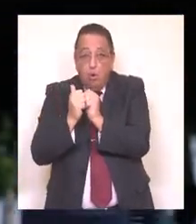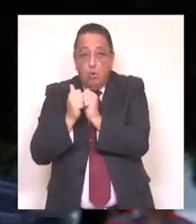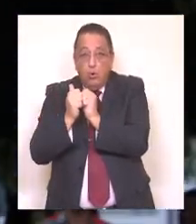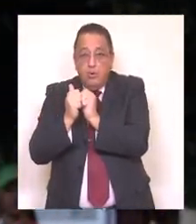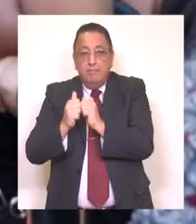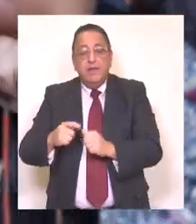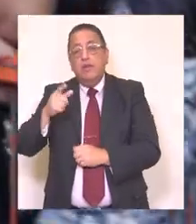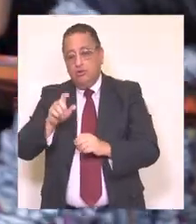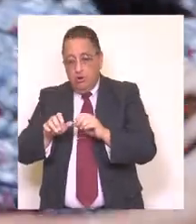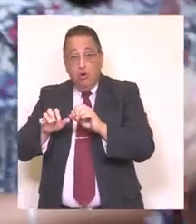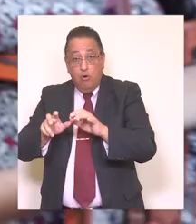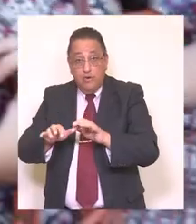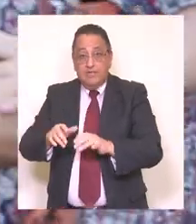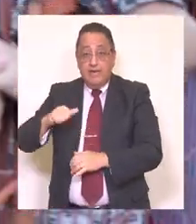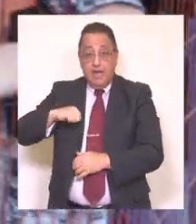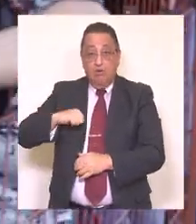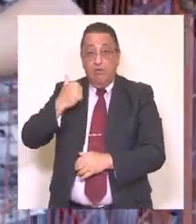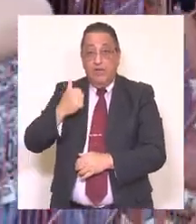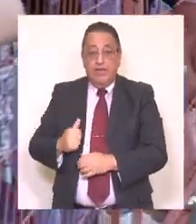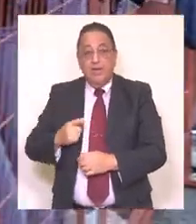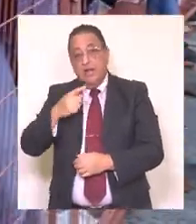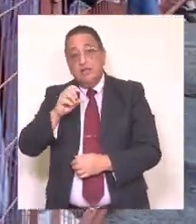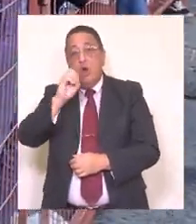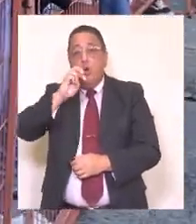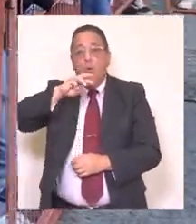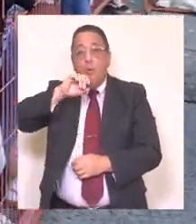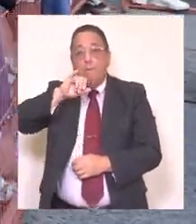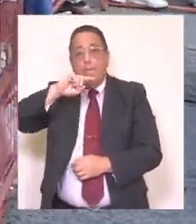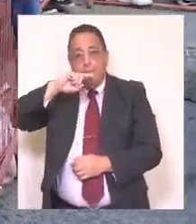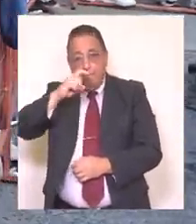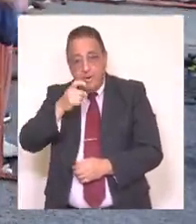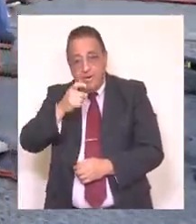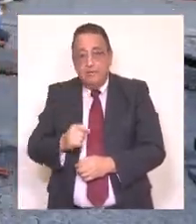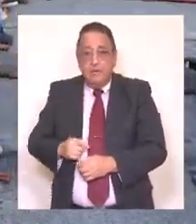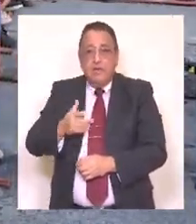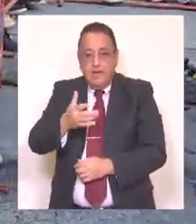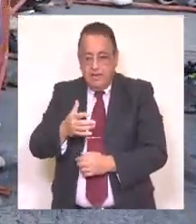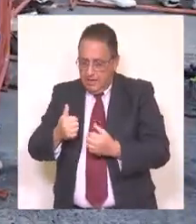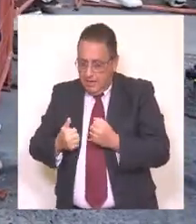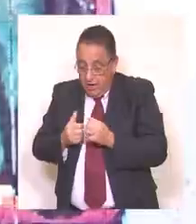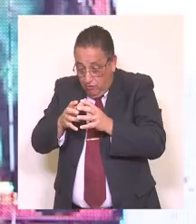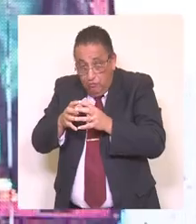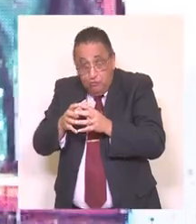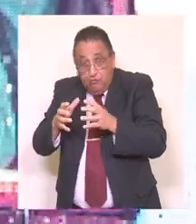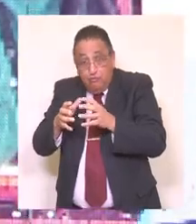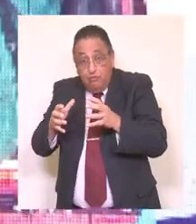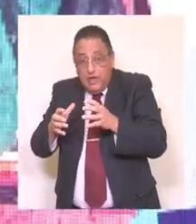oficina de iniciativas juveniles, más conocida como OMIG, la que sin duda se fortaleció durante el año